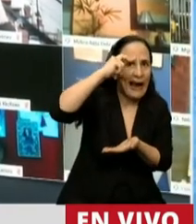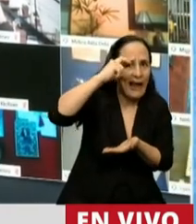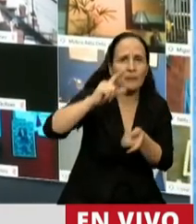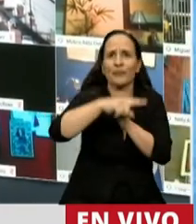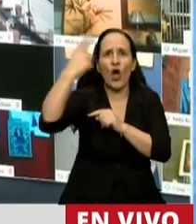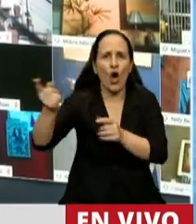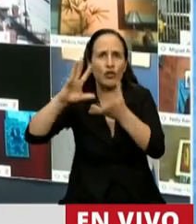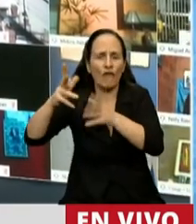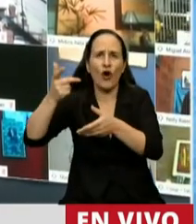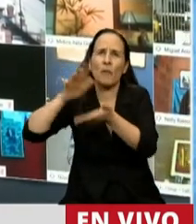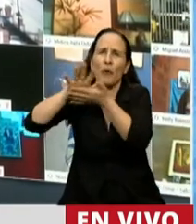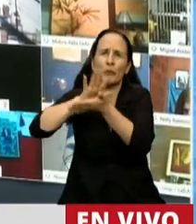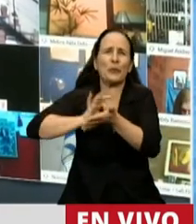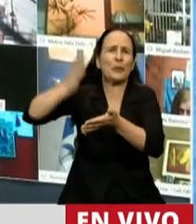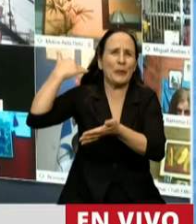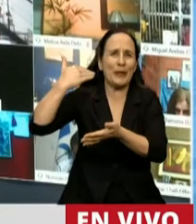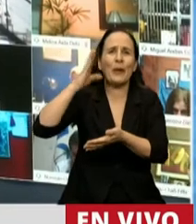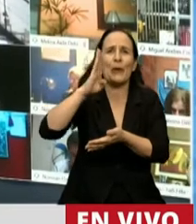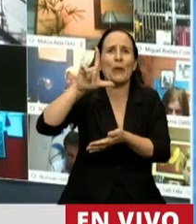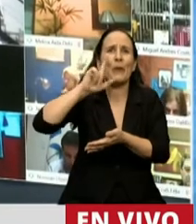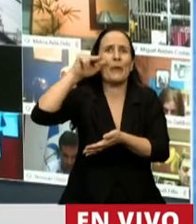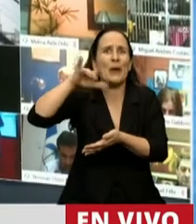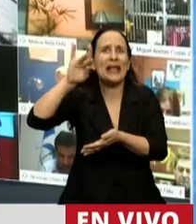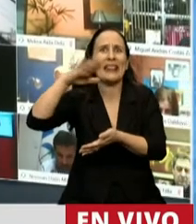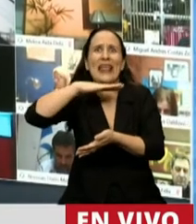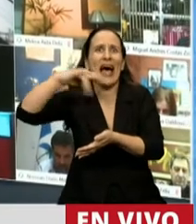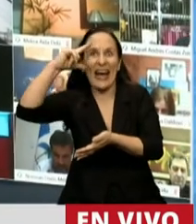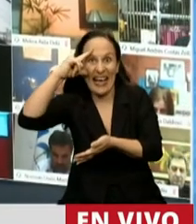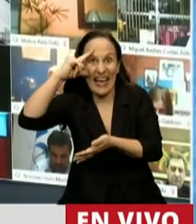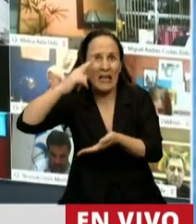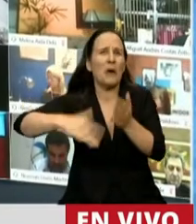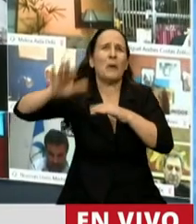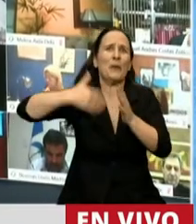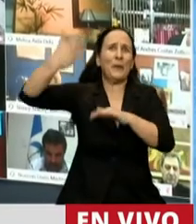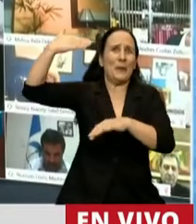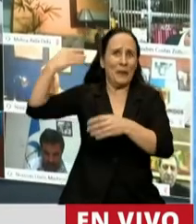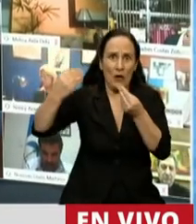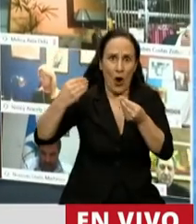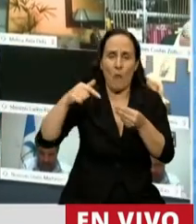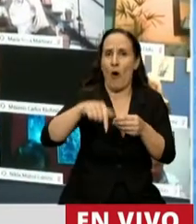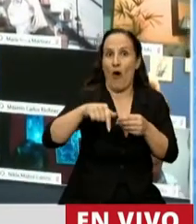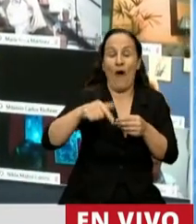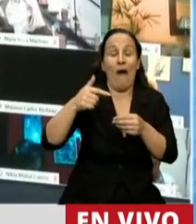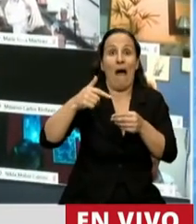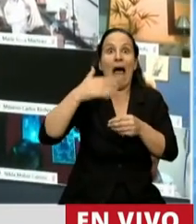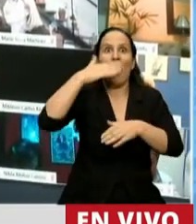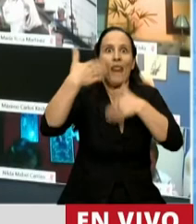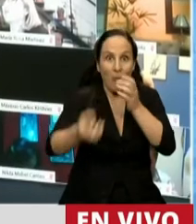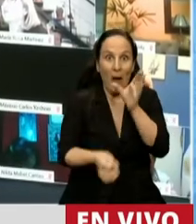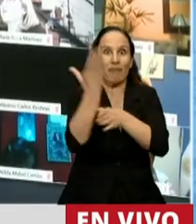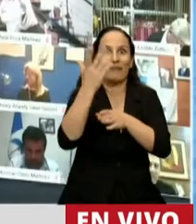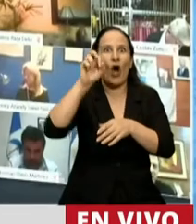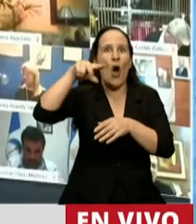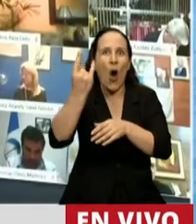en sus altos costos sociales y económicos anteriores a este principio de sustentabilidad.